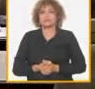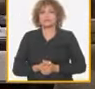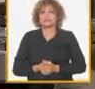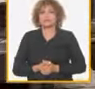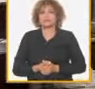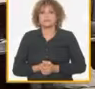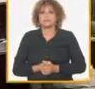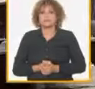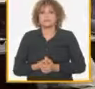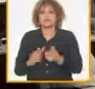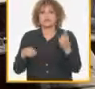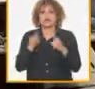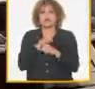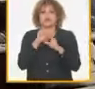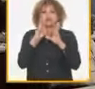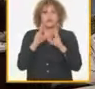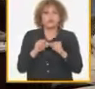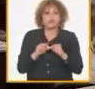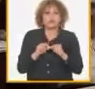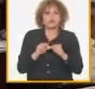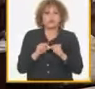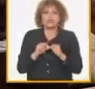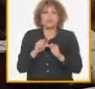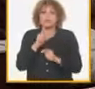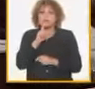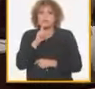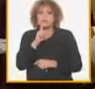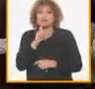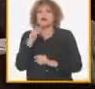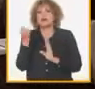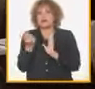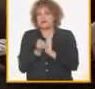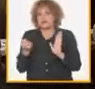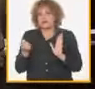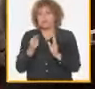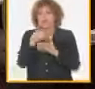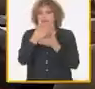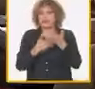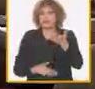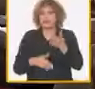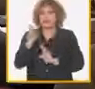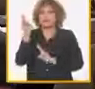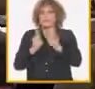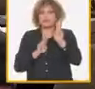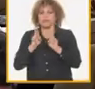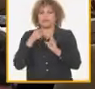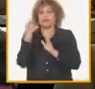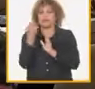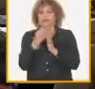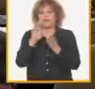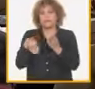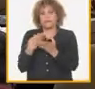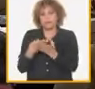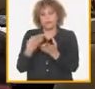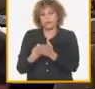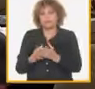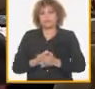en contra se abstiene bueno se aprueba el informe con la propuesta de acuerdo con los